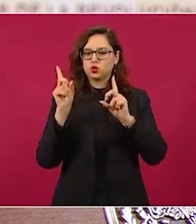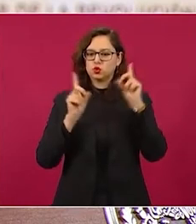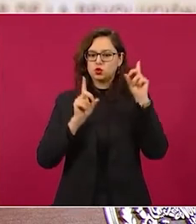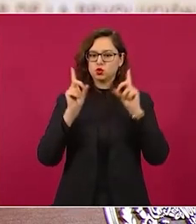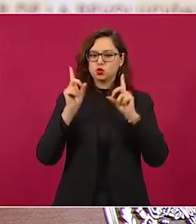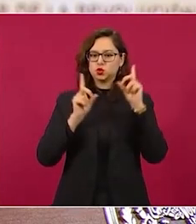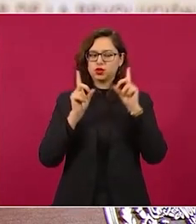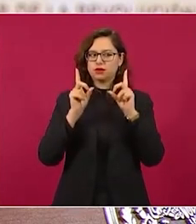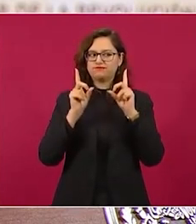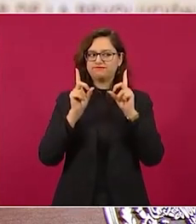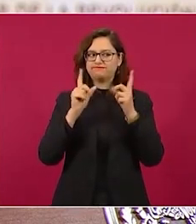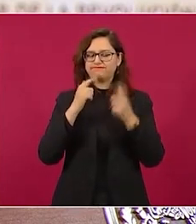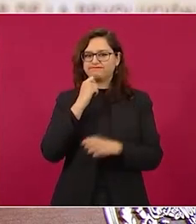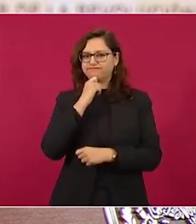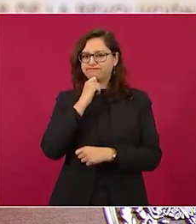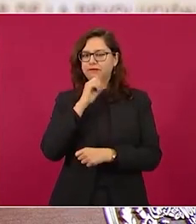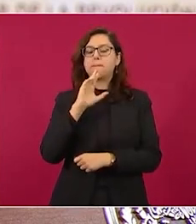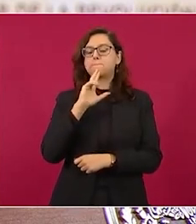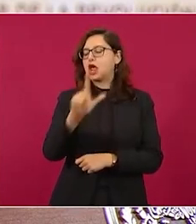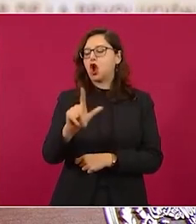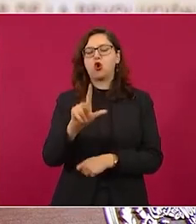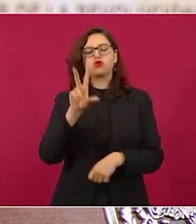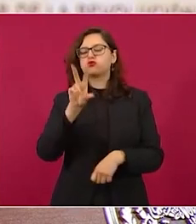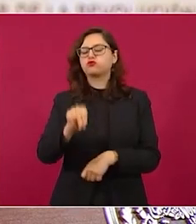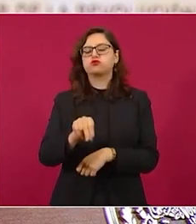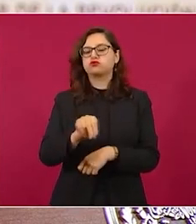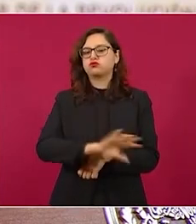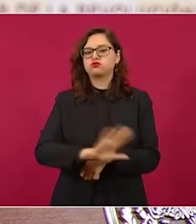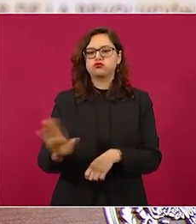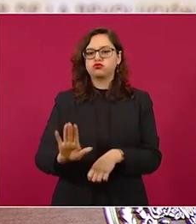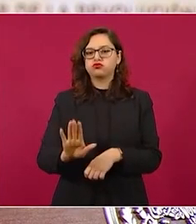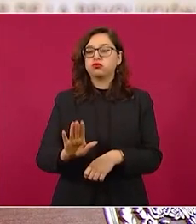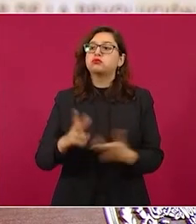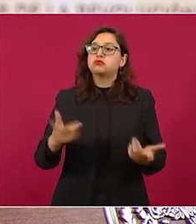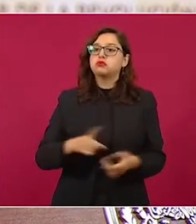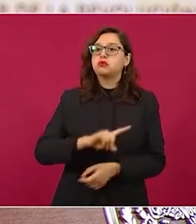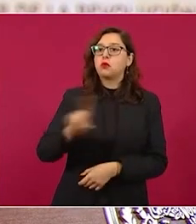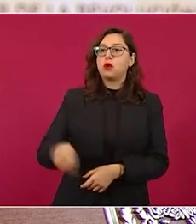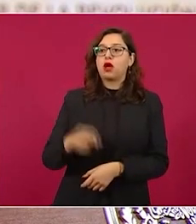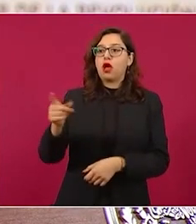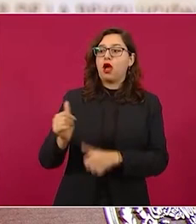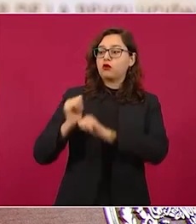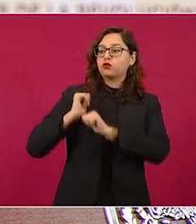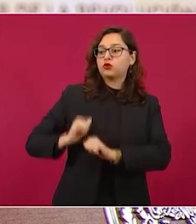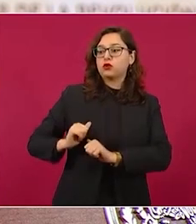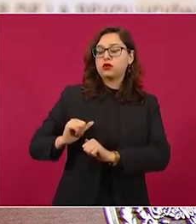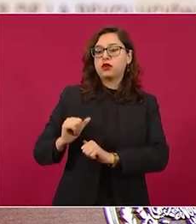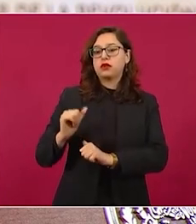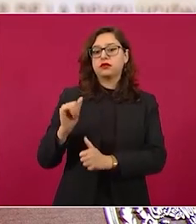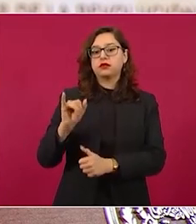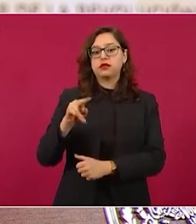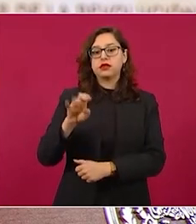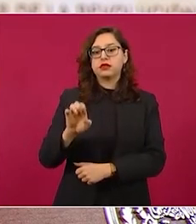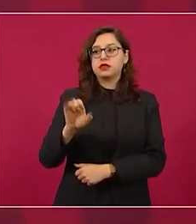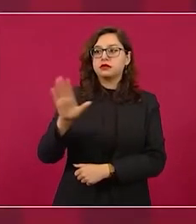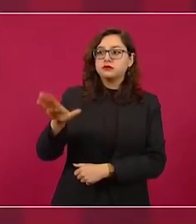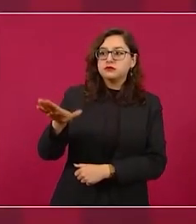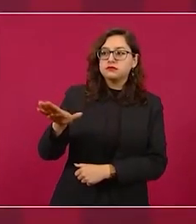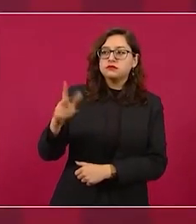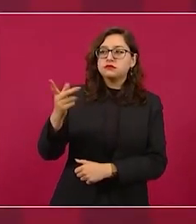podemos y qué no podemos informar, porque